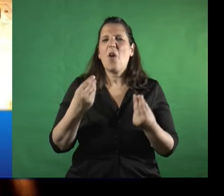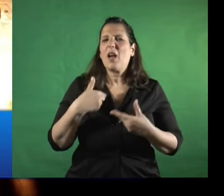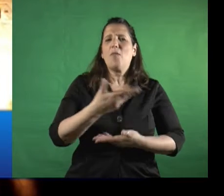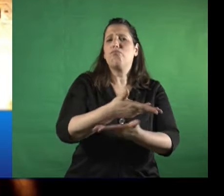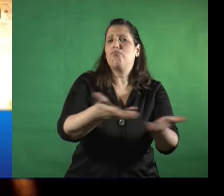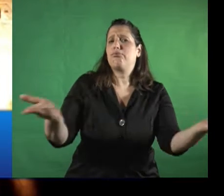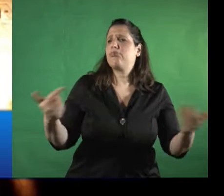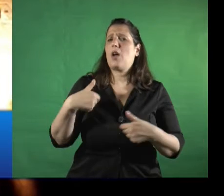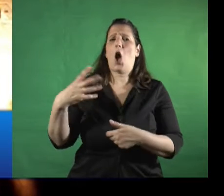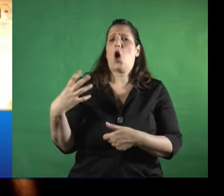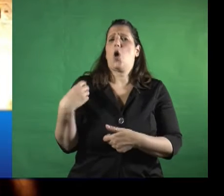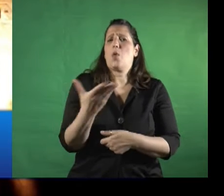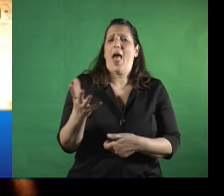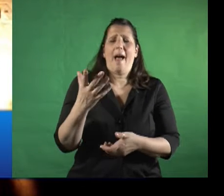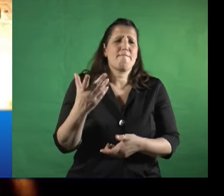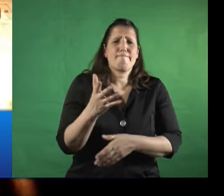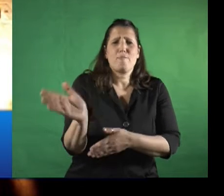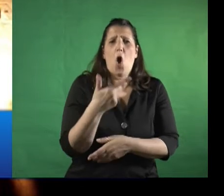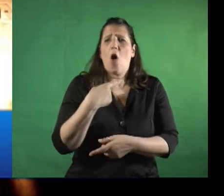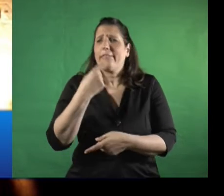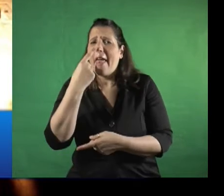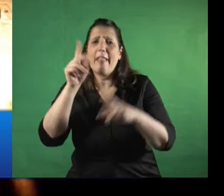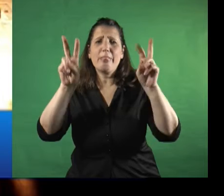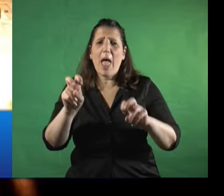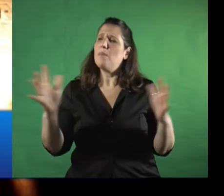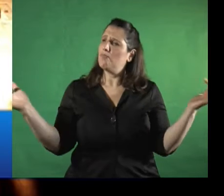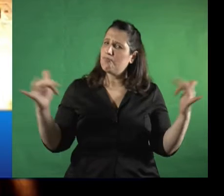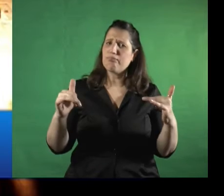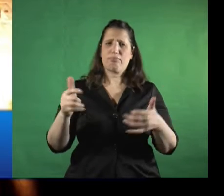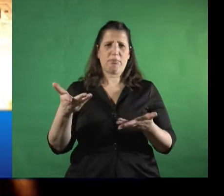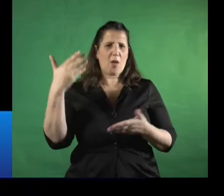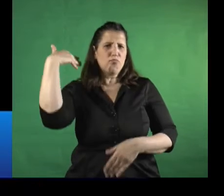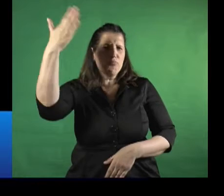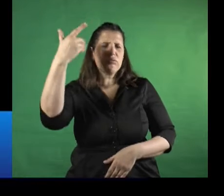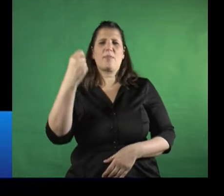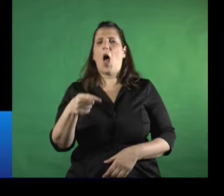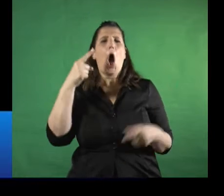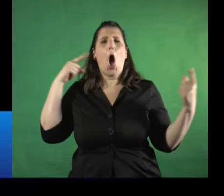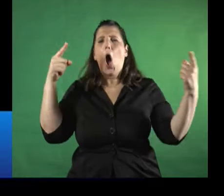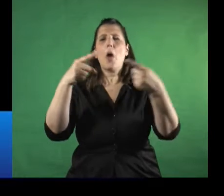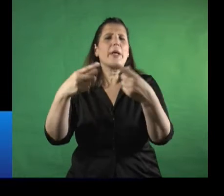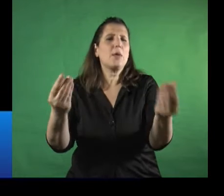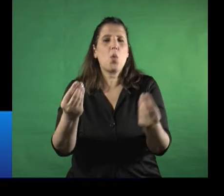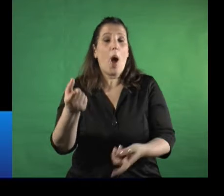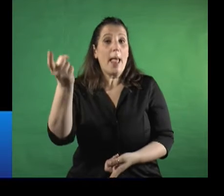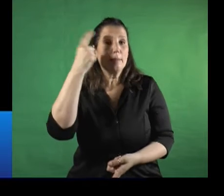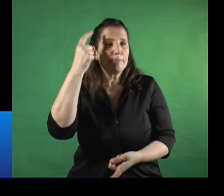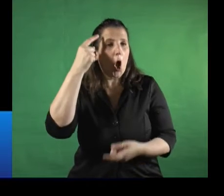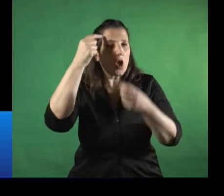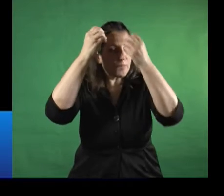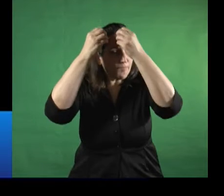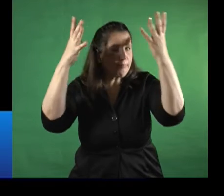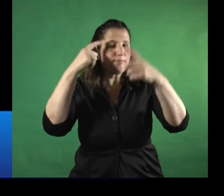comunidad en general, interesados en la temática y equipos de salud. Con el principal objetivo de sensibilizar a la sociedad